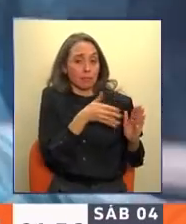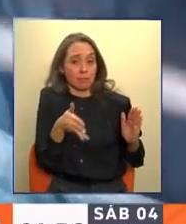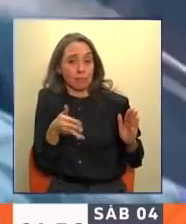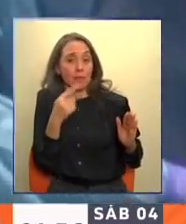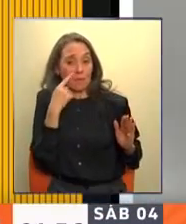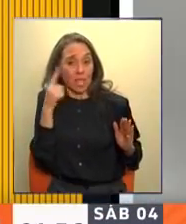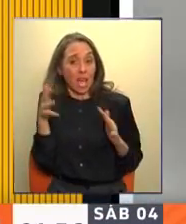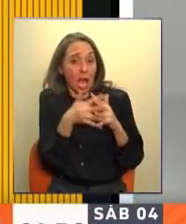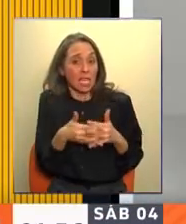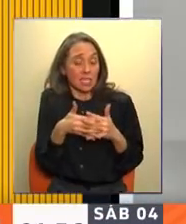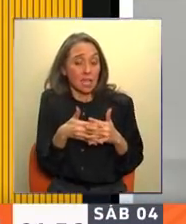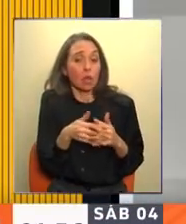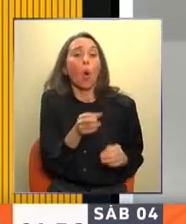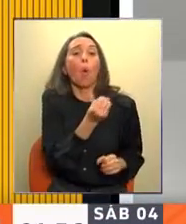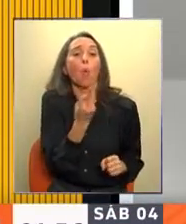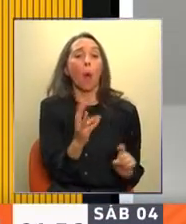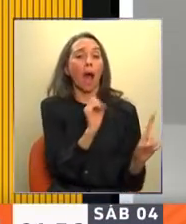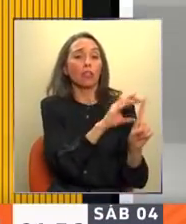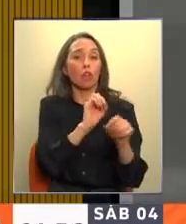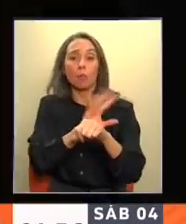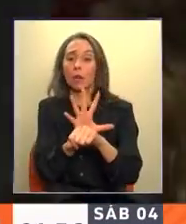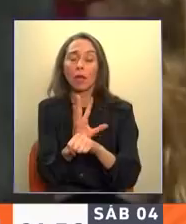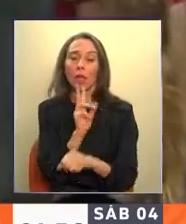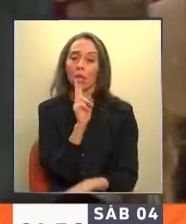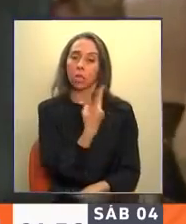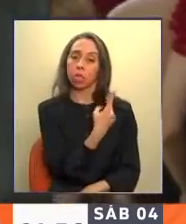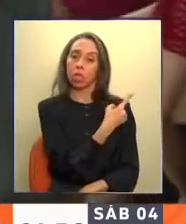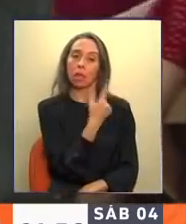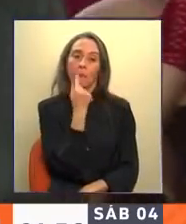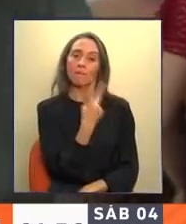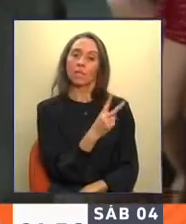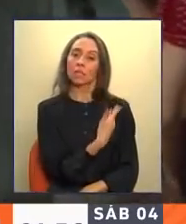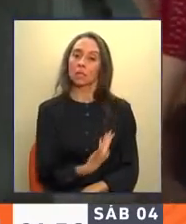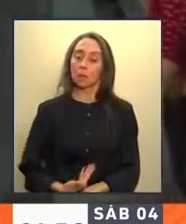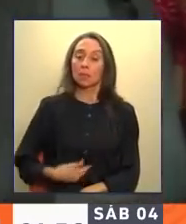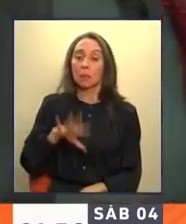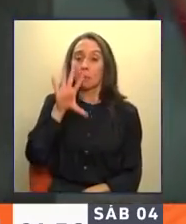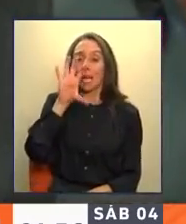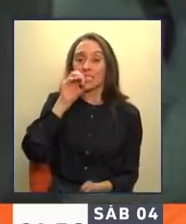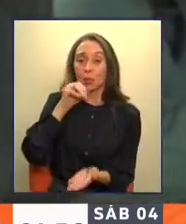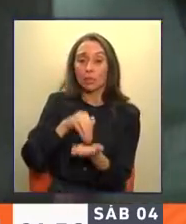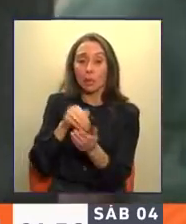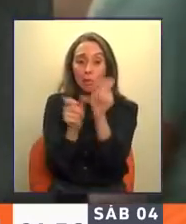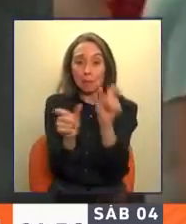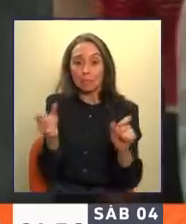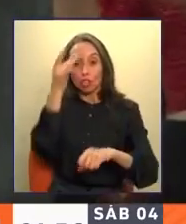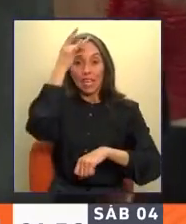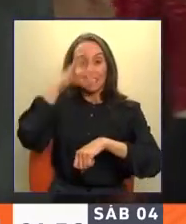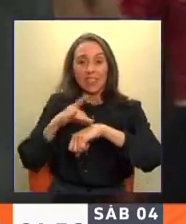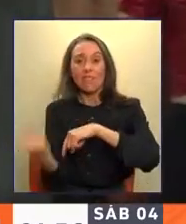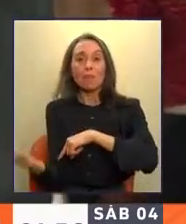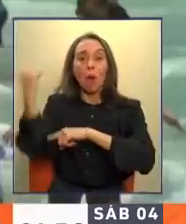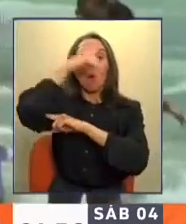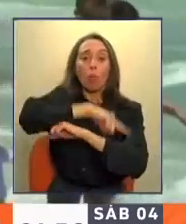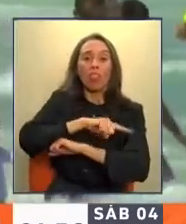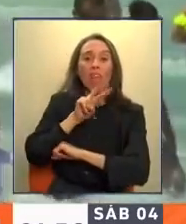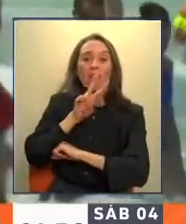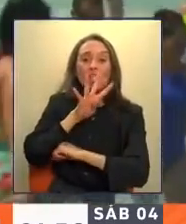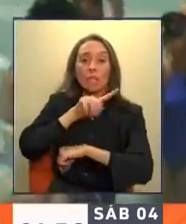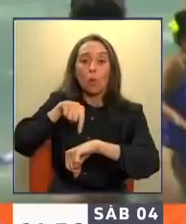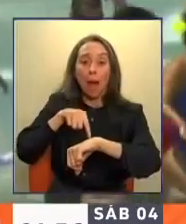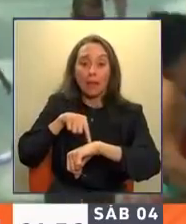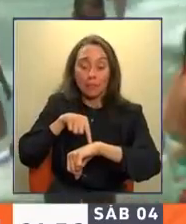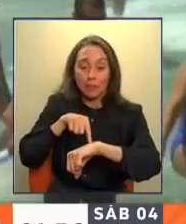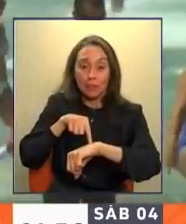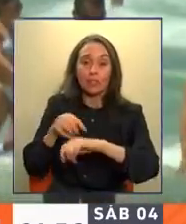en el país contradicen a Mike Pence. Con más de 50.000 nuevos casos en las últimas 24 horas, Estados